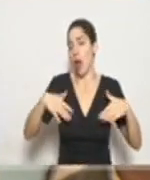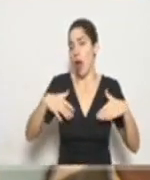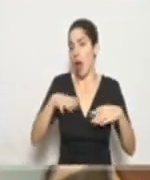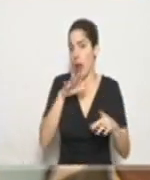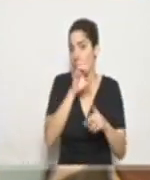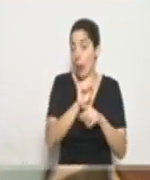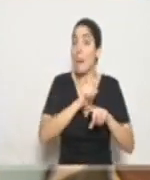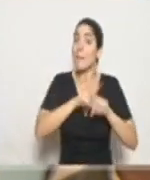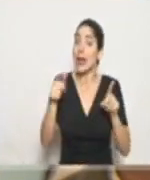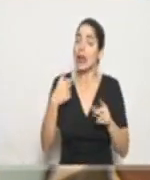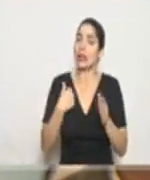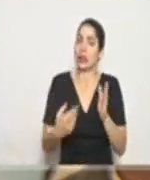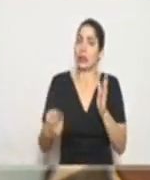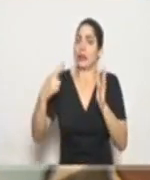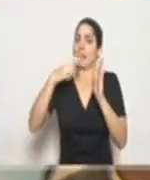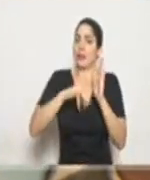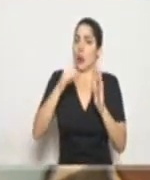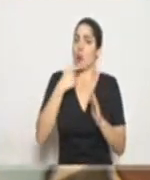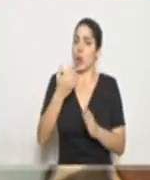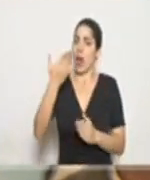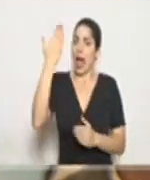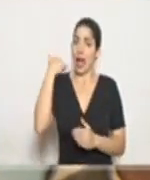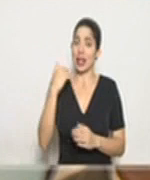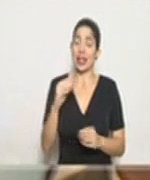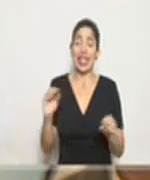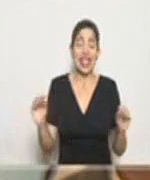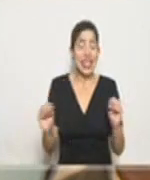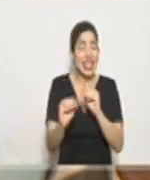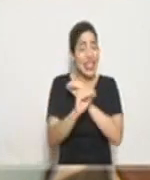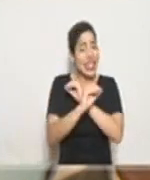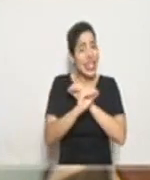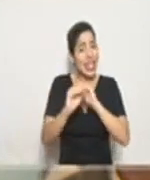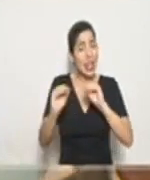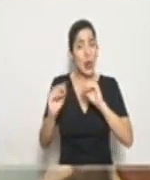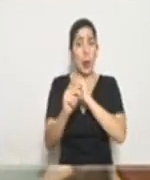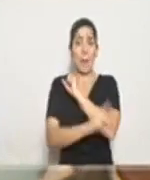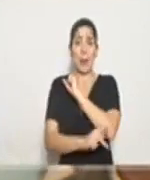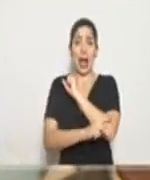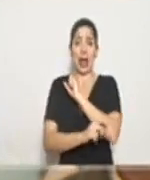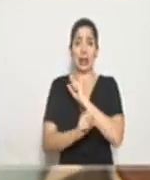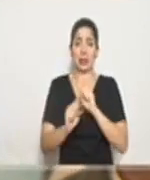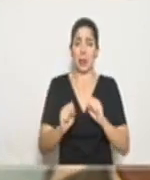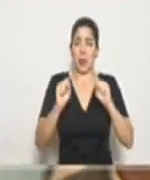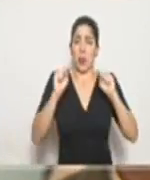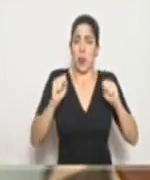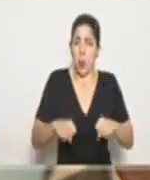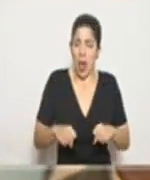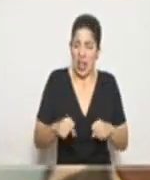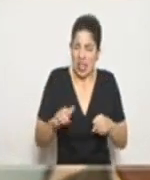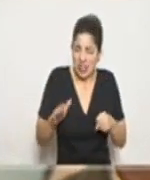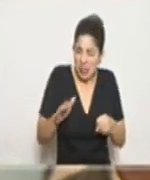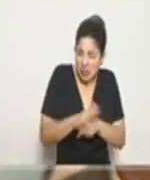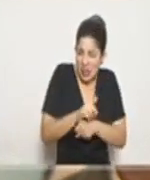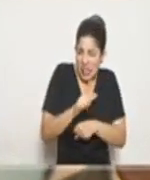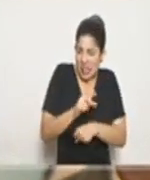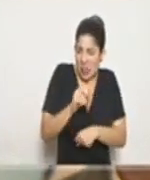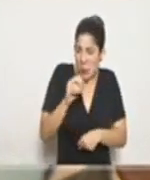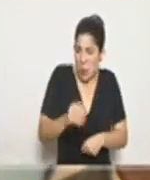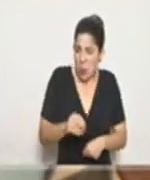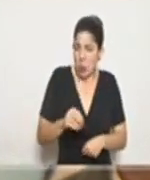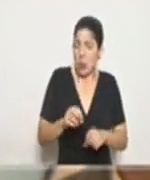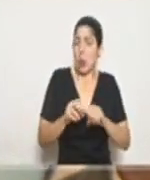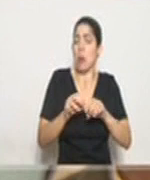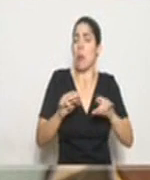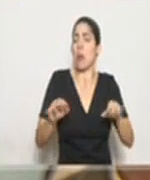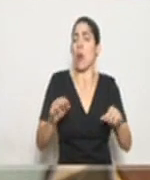vuelvo a afirmar anteriormente. Ningún país puede categóricamente, absolutamente, decir que no existe transmisión